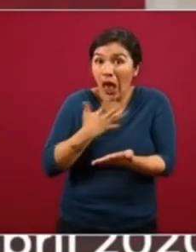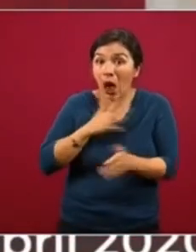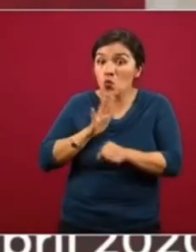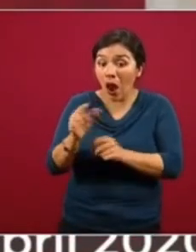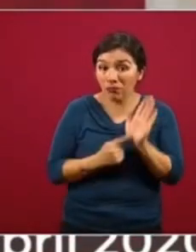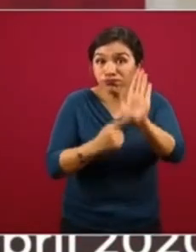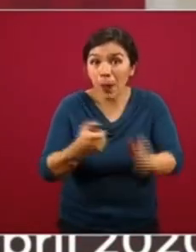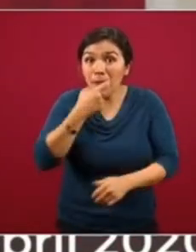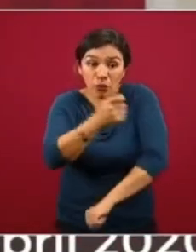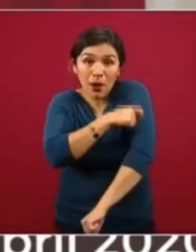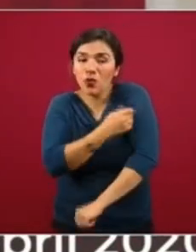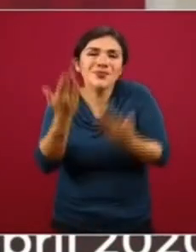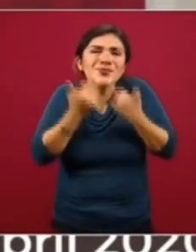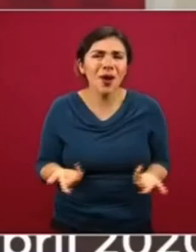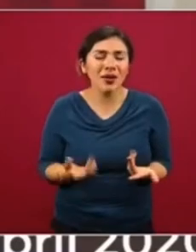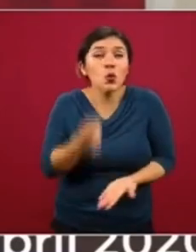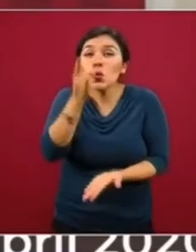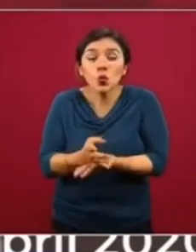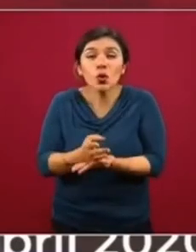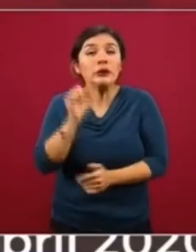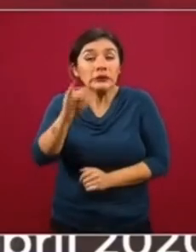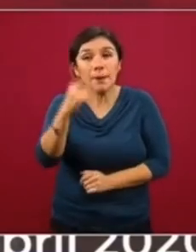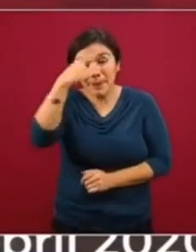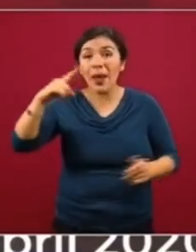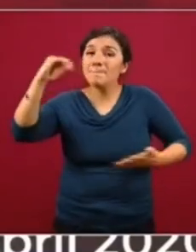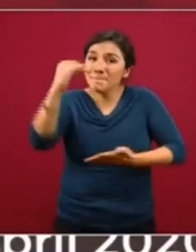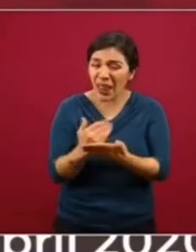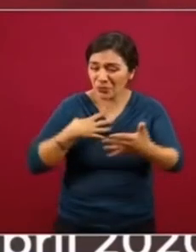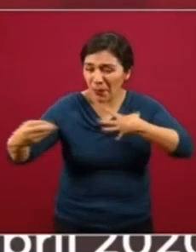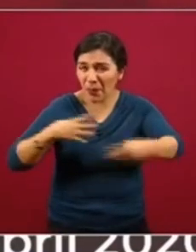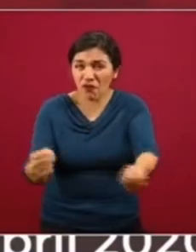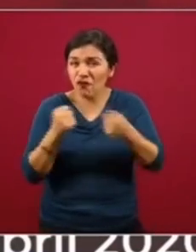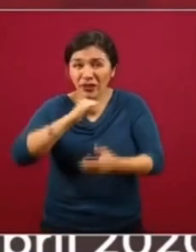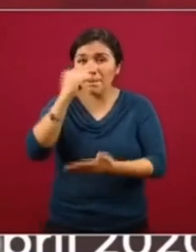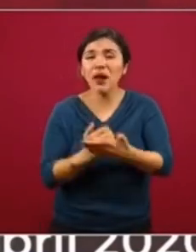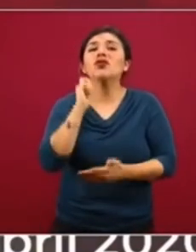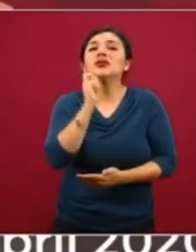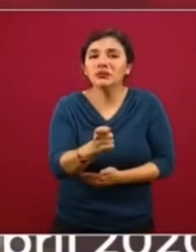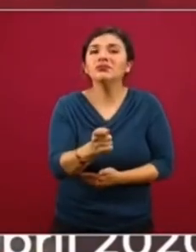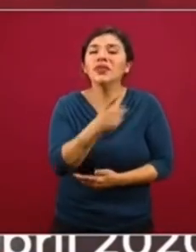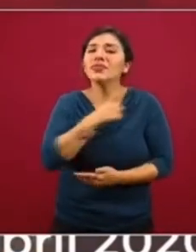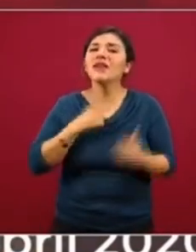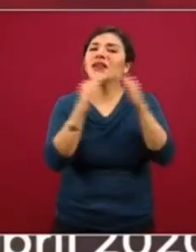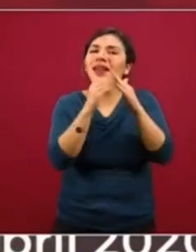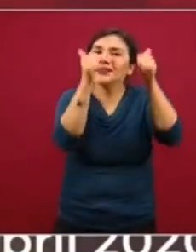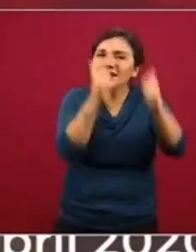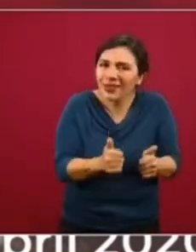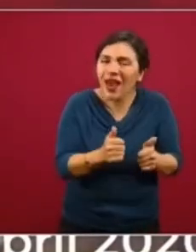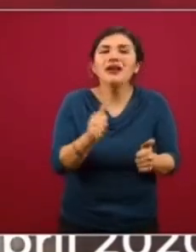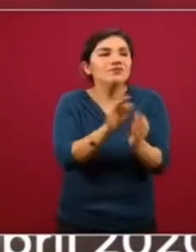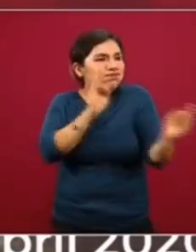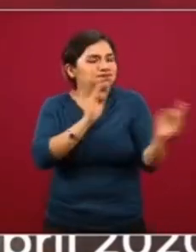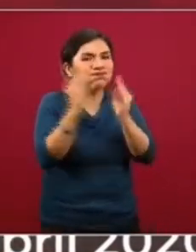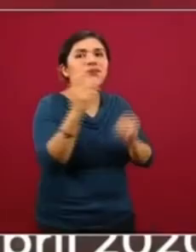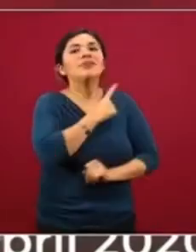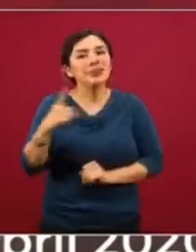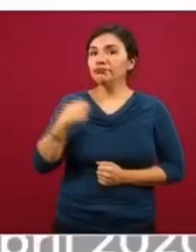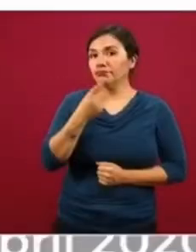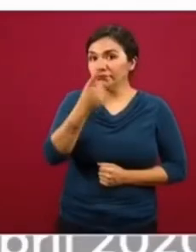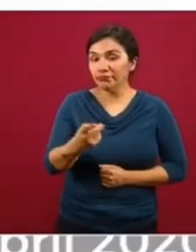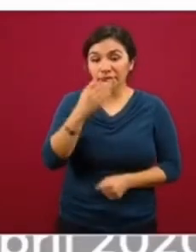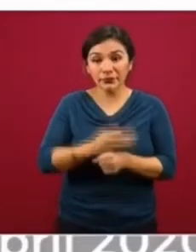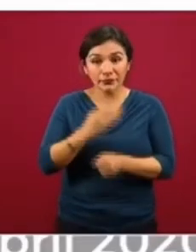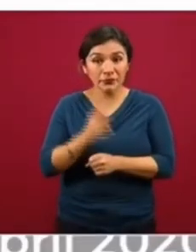específico, no existe una vacuna y la única manera de disminuir la intensidad de la transmisión es quedándonos en casa, manteniéndonos lejos uno de otro.